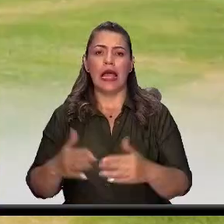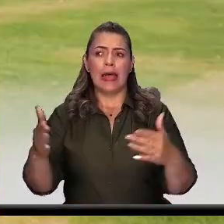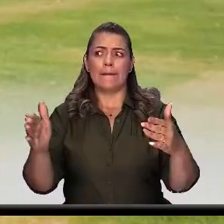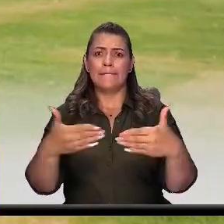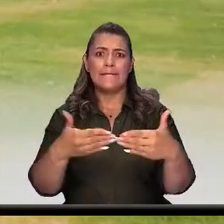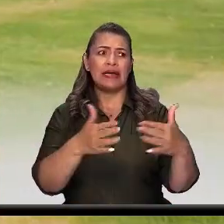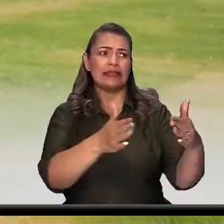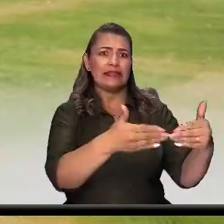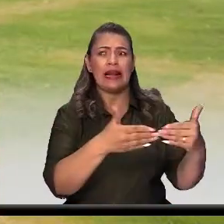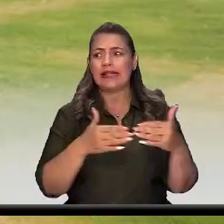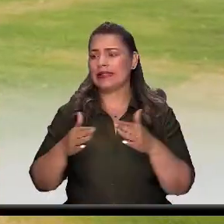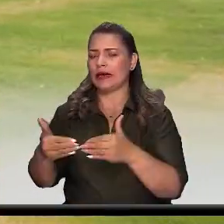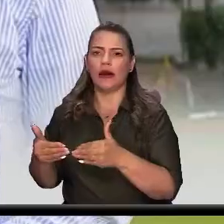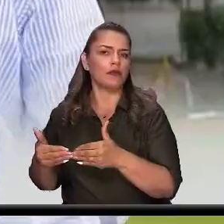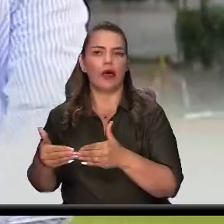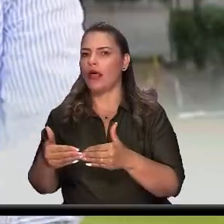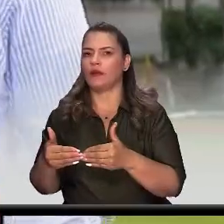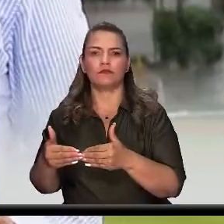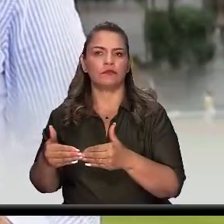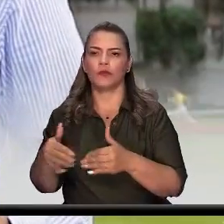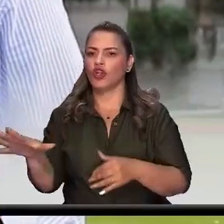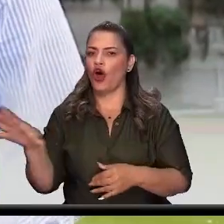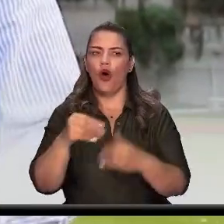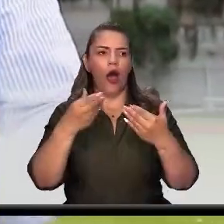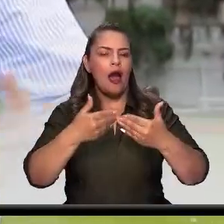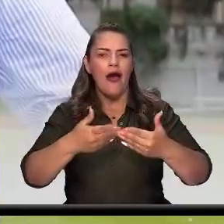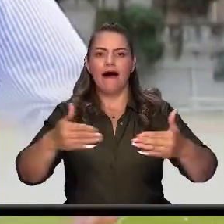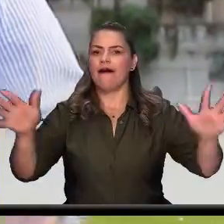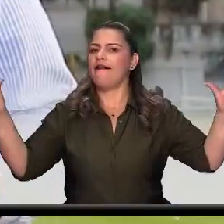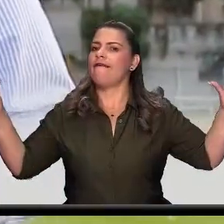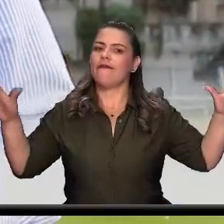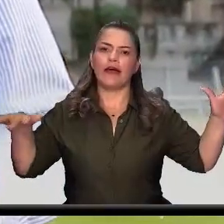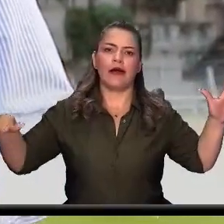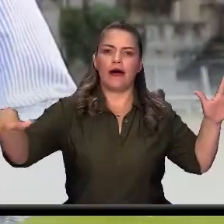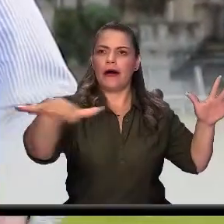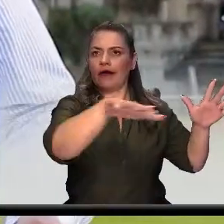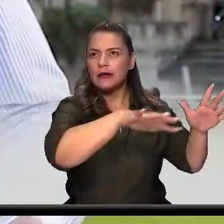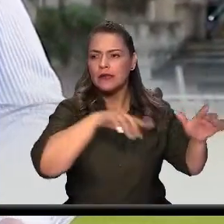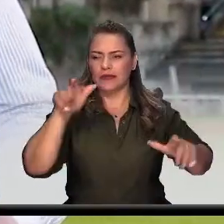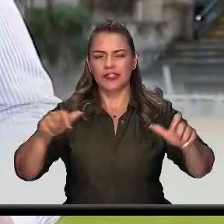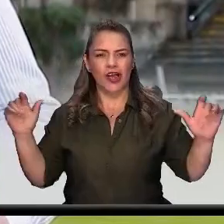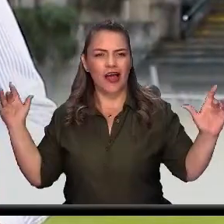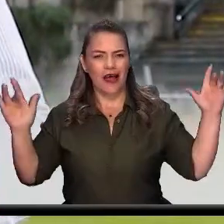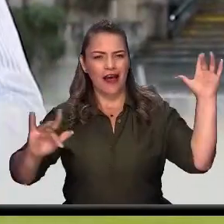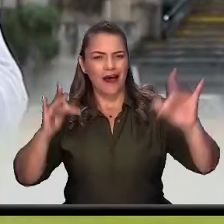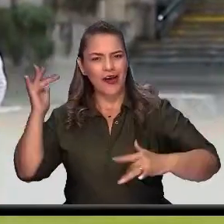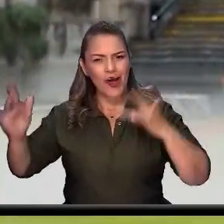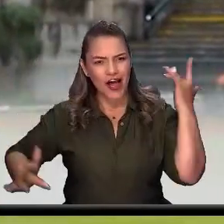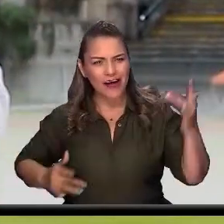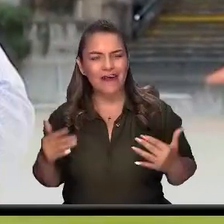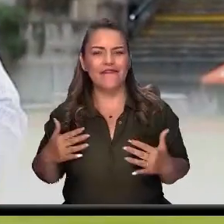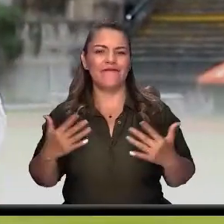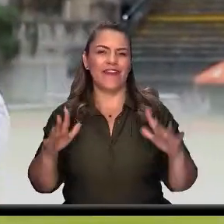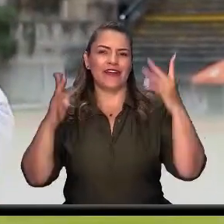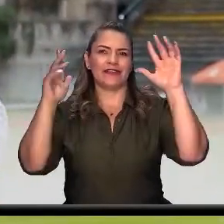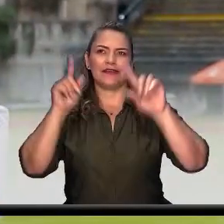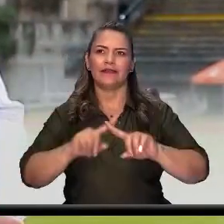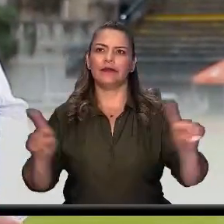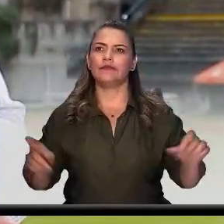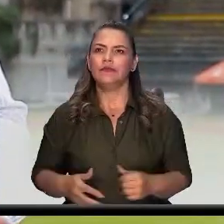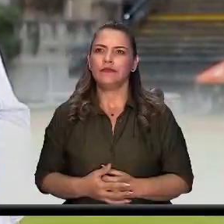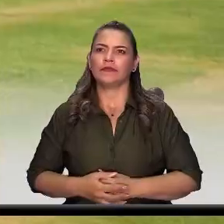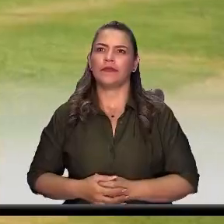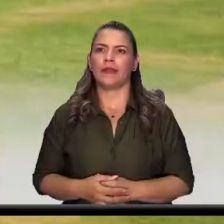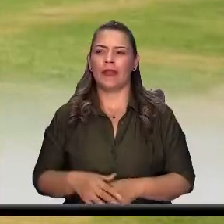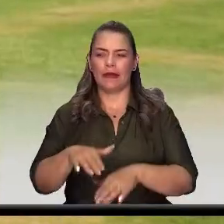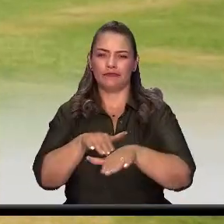del artista no ponerle tapones a la ciudad en Santa María queríamos que la gente disfrutara una fiesta distinta pero con respeto por la movilidad